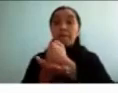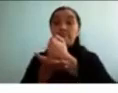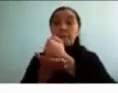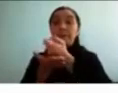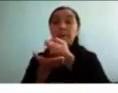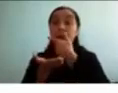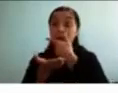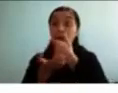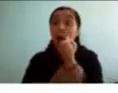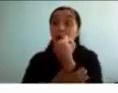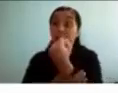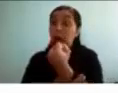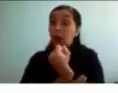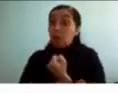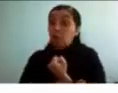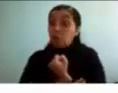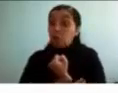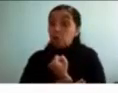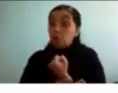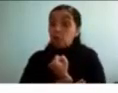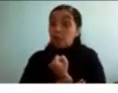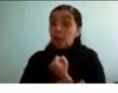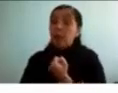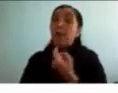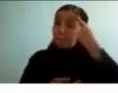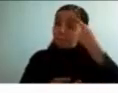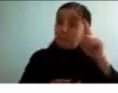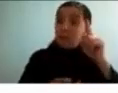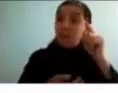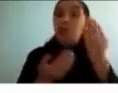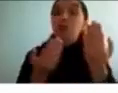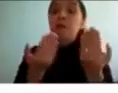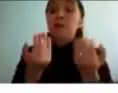síntomas pero es necesario trabajar con el niño como